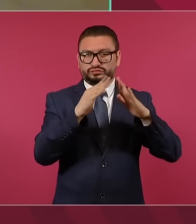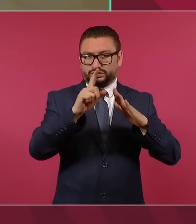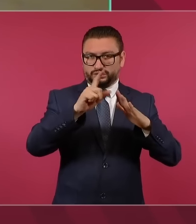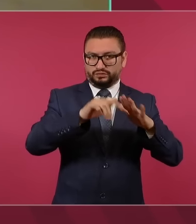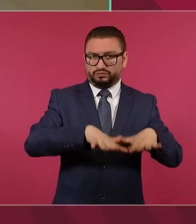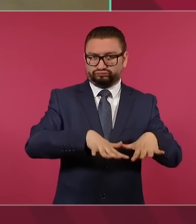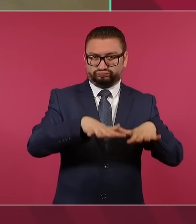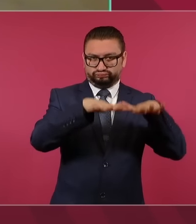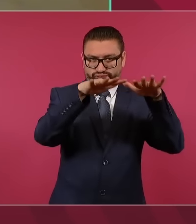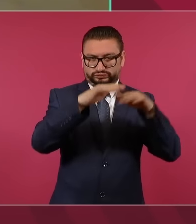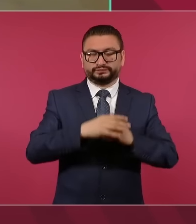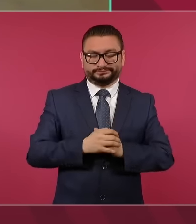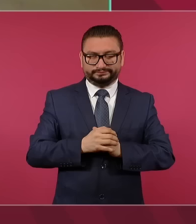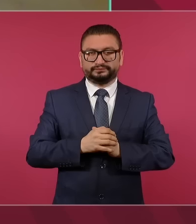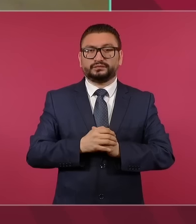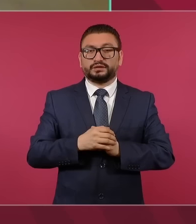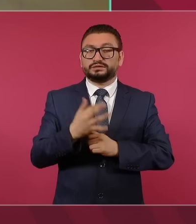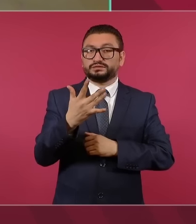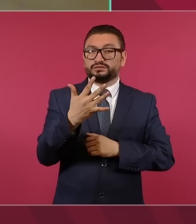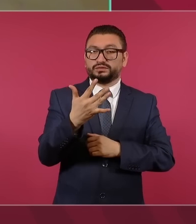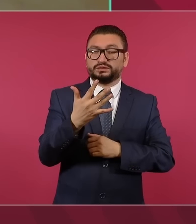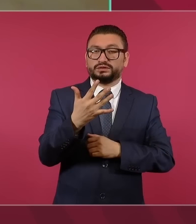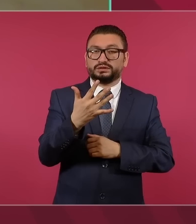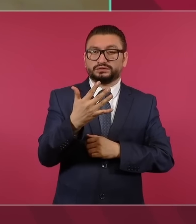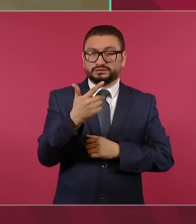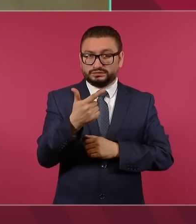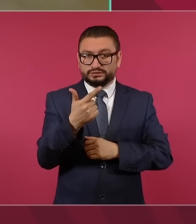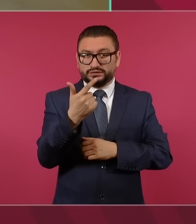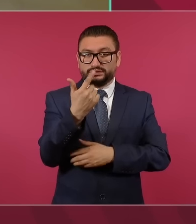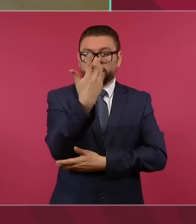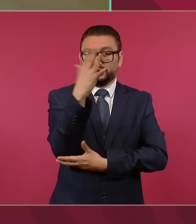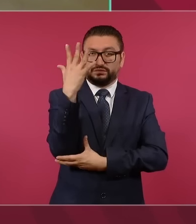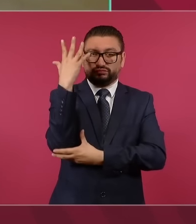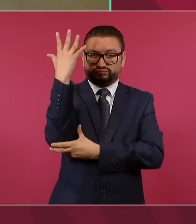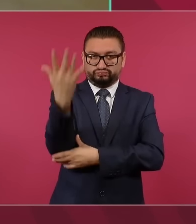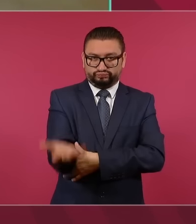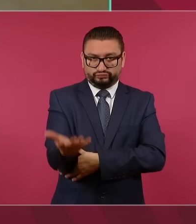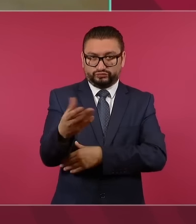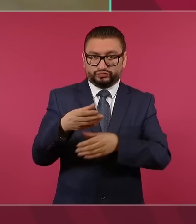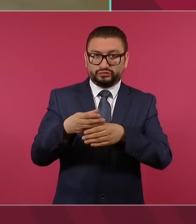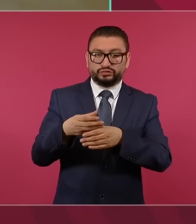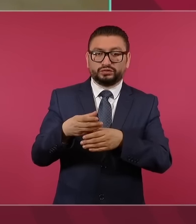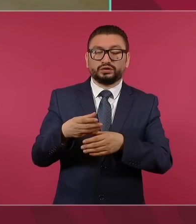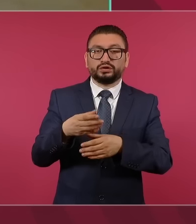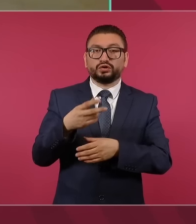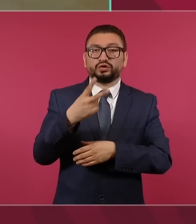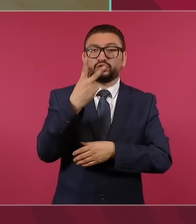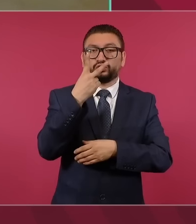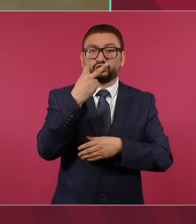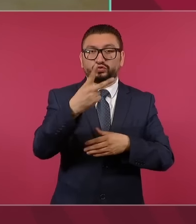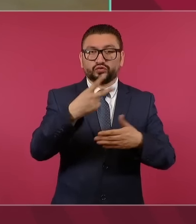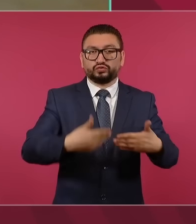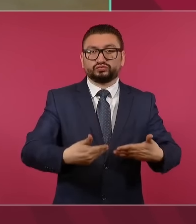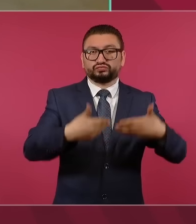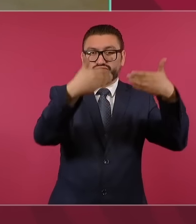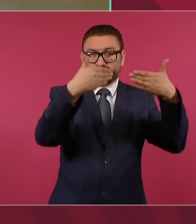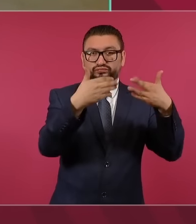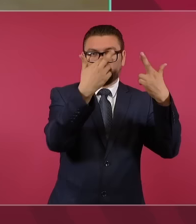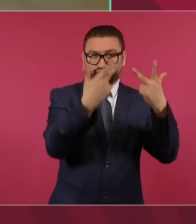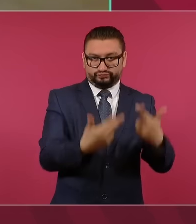estaba inundada, 57 árboles caídos, dos barras colapsadas,